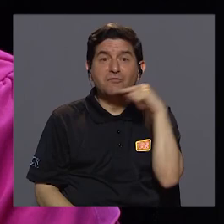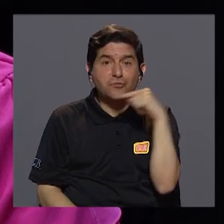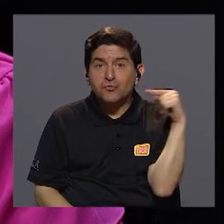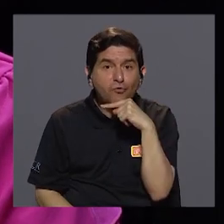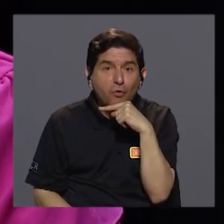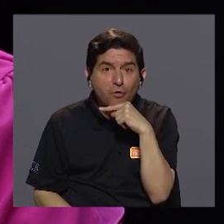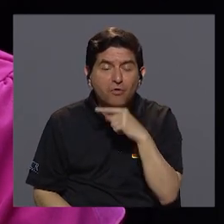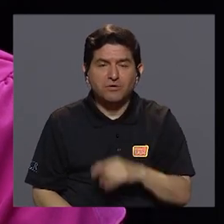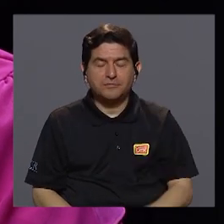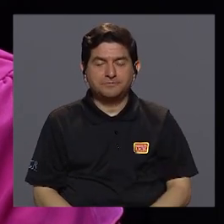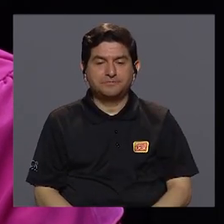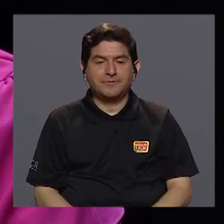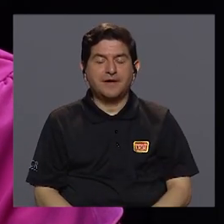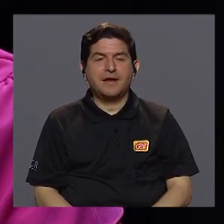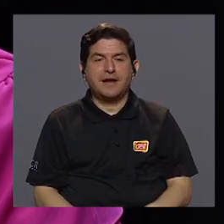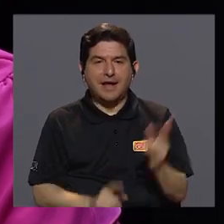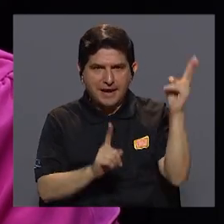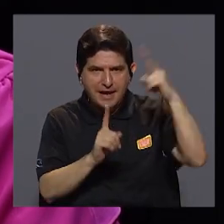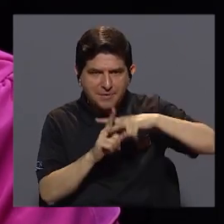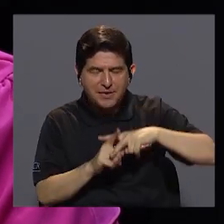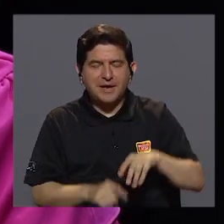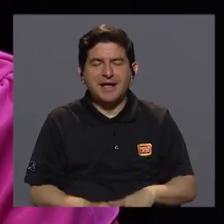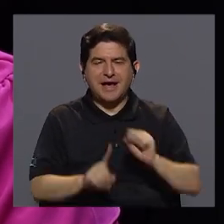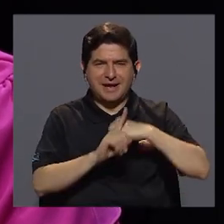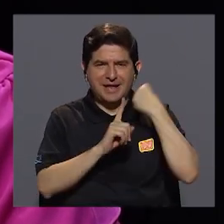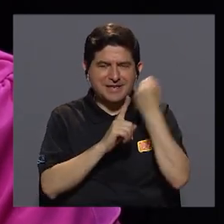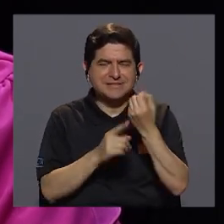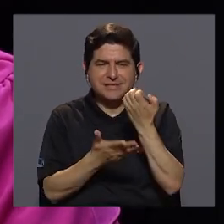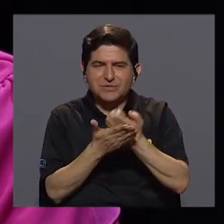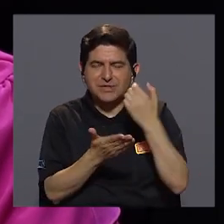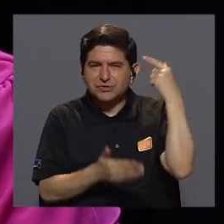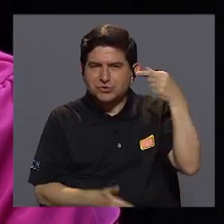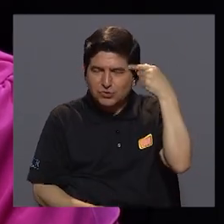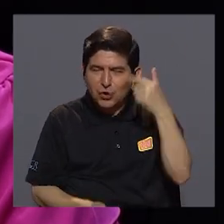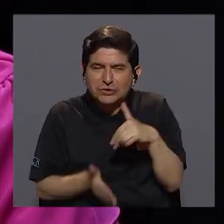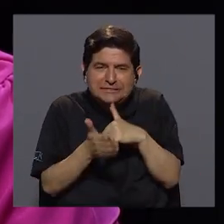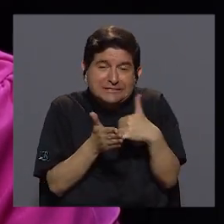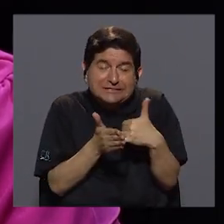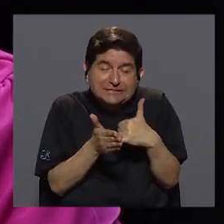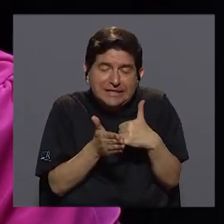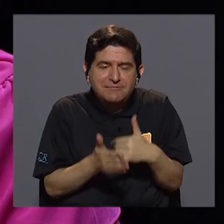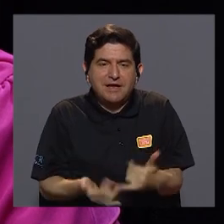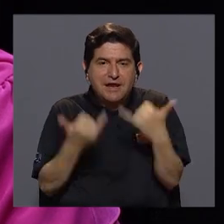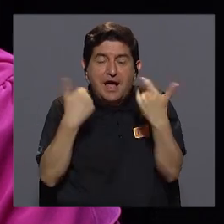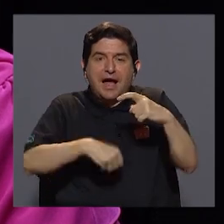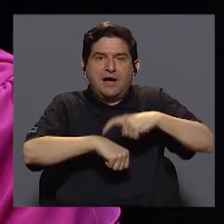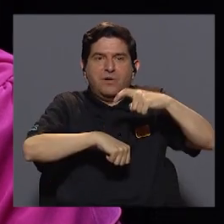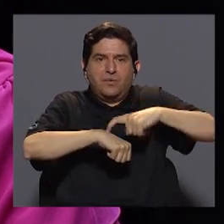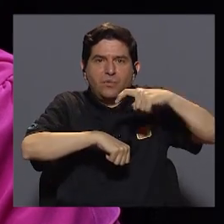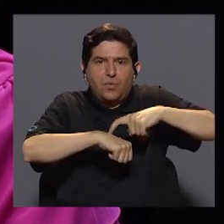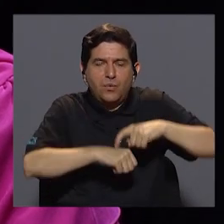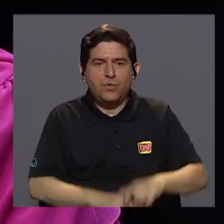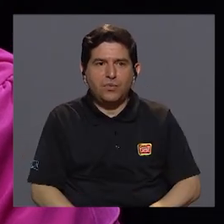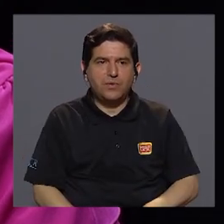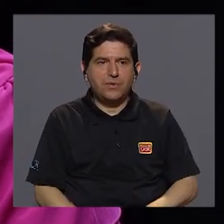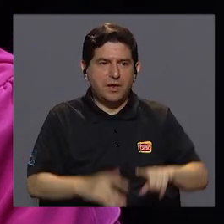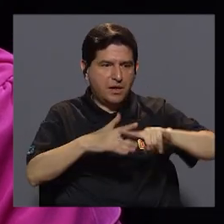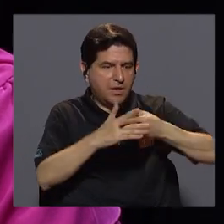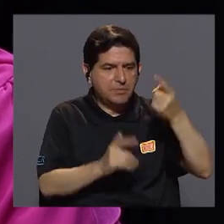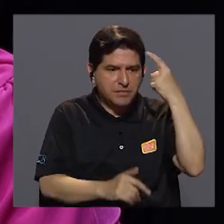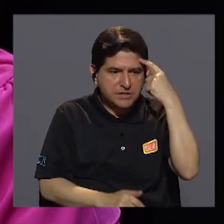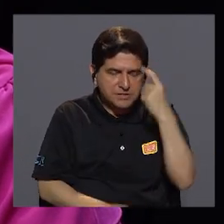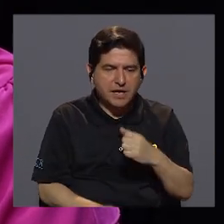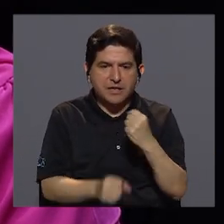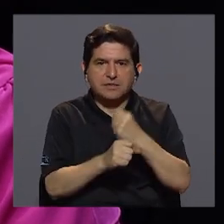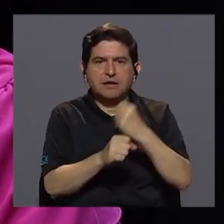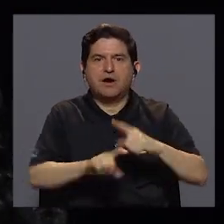Precisamente al operar en un contexto fiscal vulnerable es la hora de empezar a pensar cómo